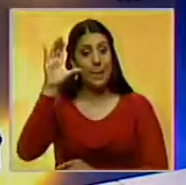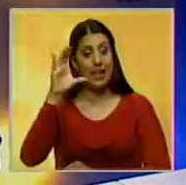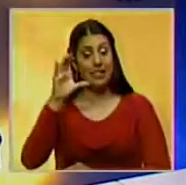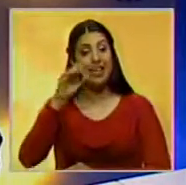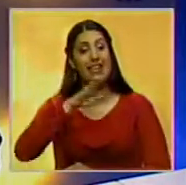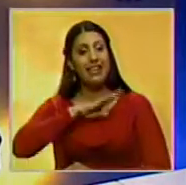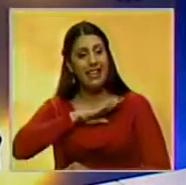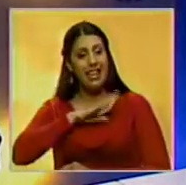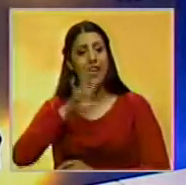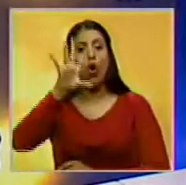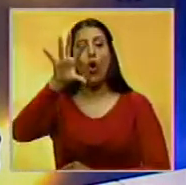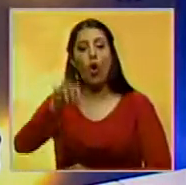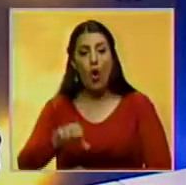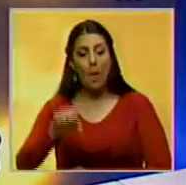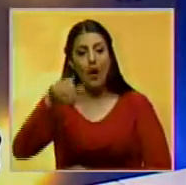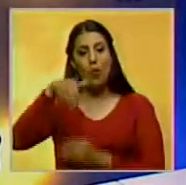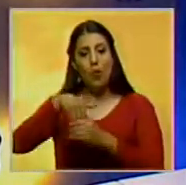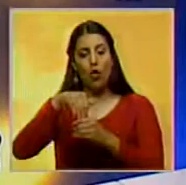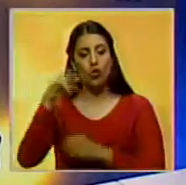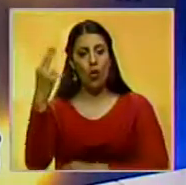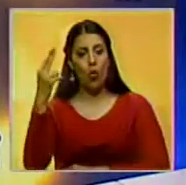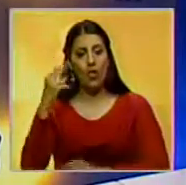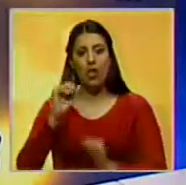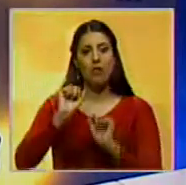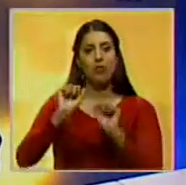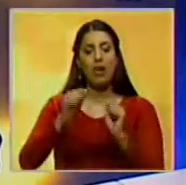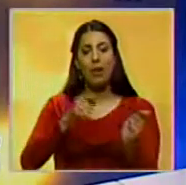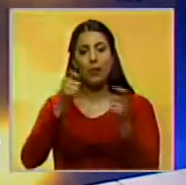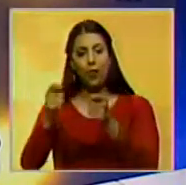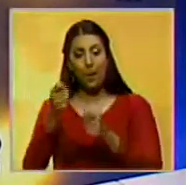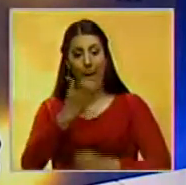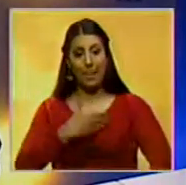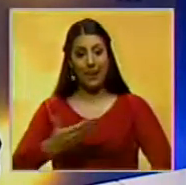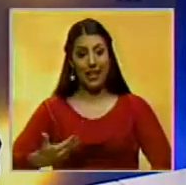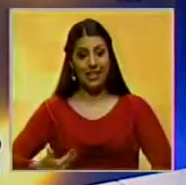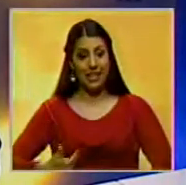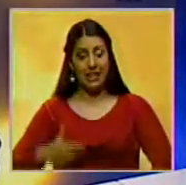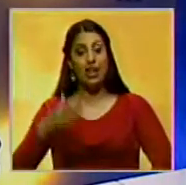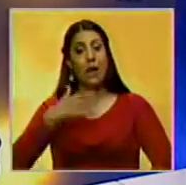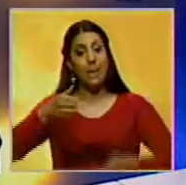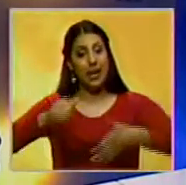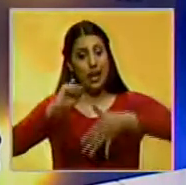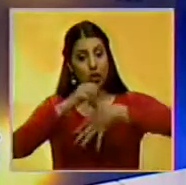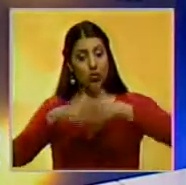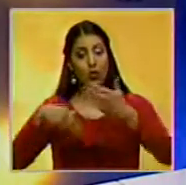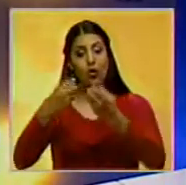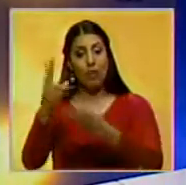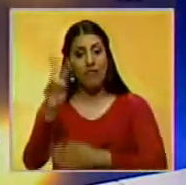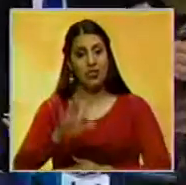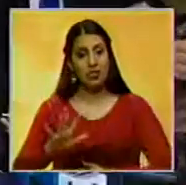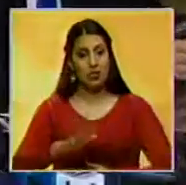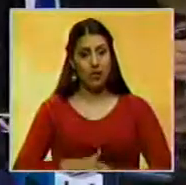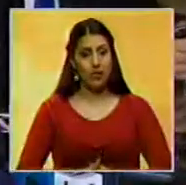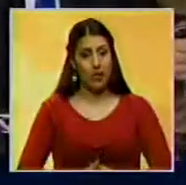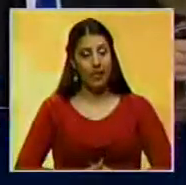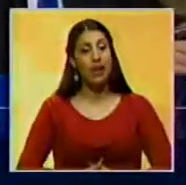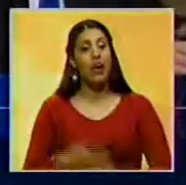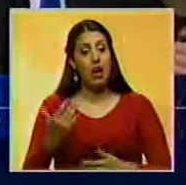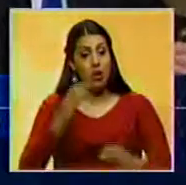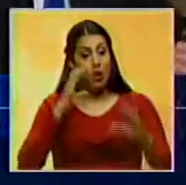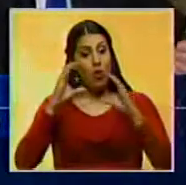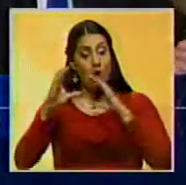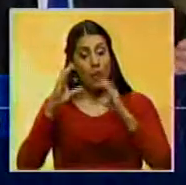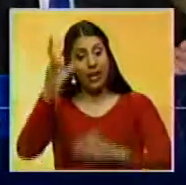carioca quiso comprar el voto uruguayo para impedir el traspaso de la presidencia pro-témpore del Mercosur a Venezuela. Mediante un